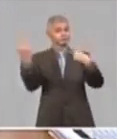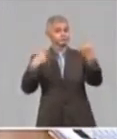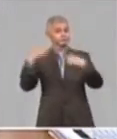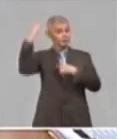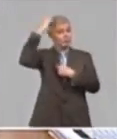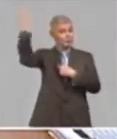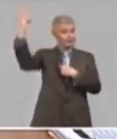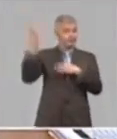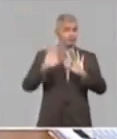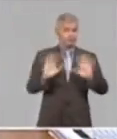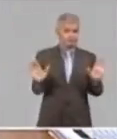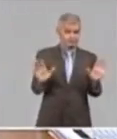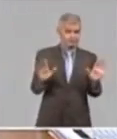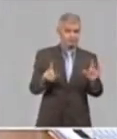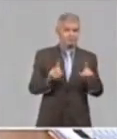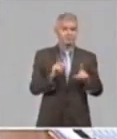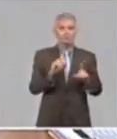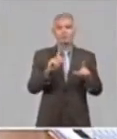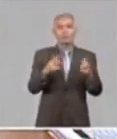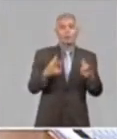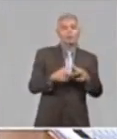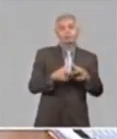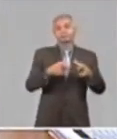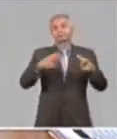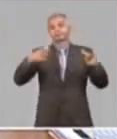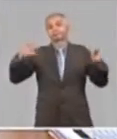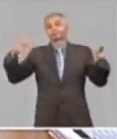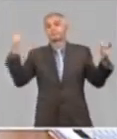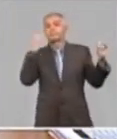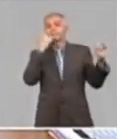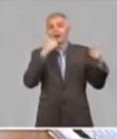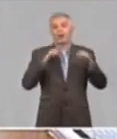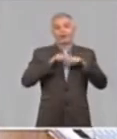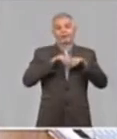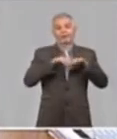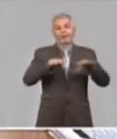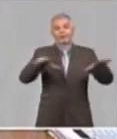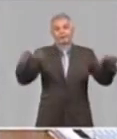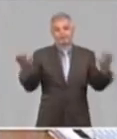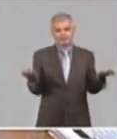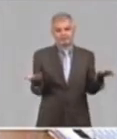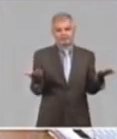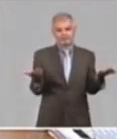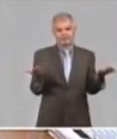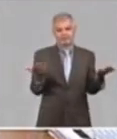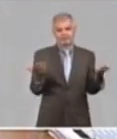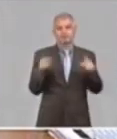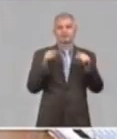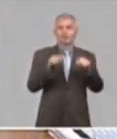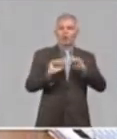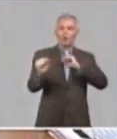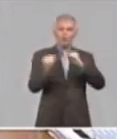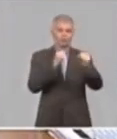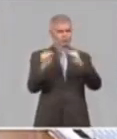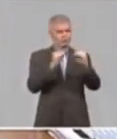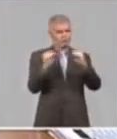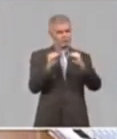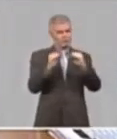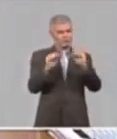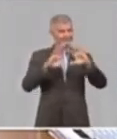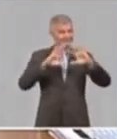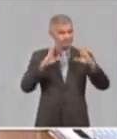para que no se expanda la situación de la pandemia y además con un control integral desde